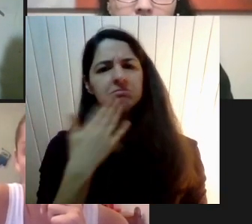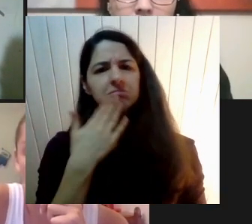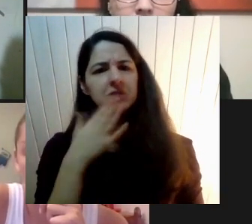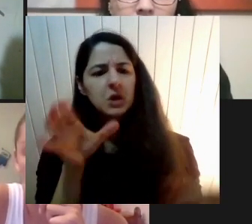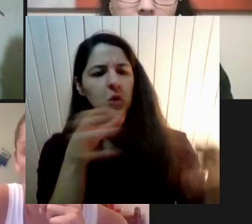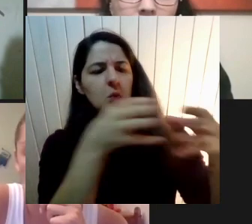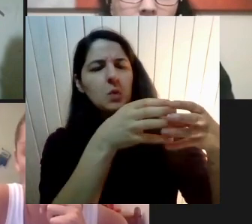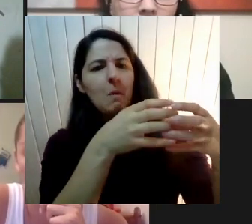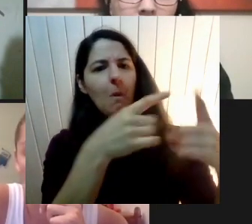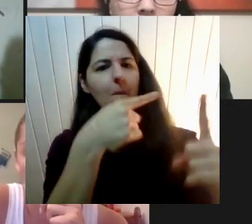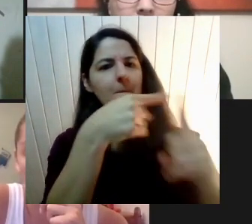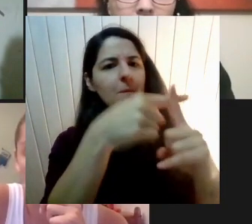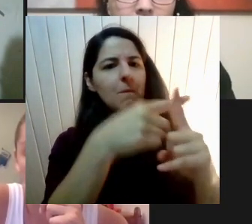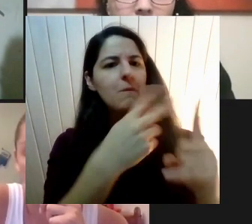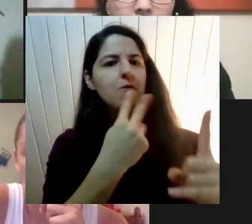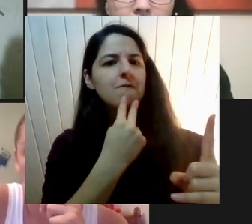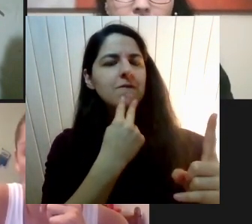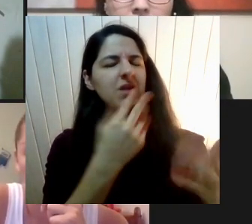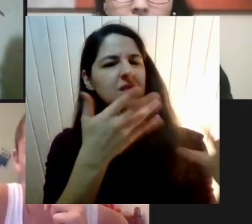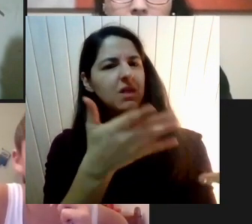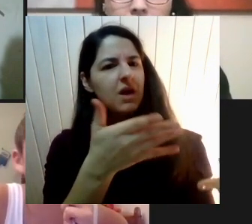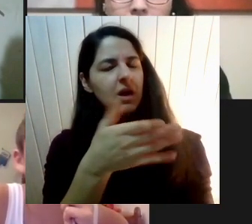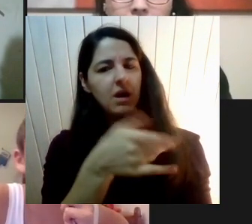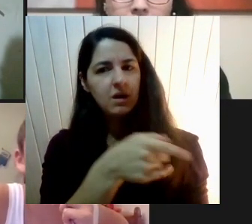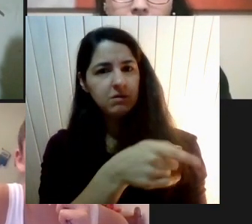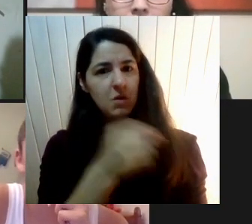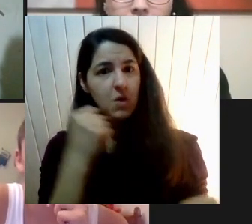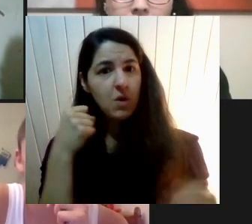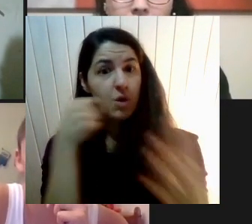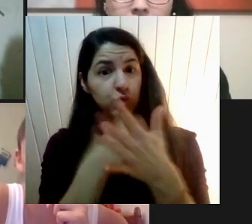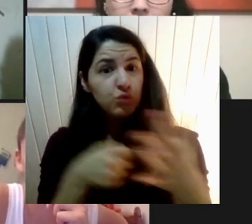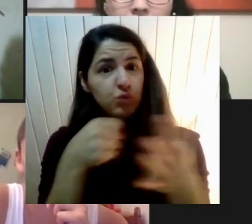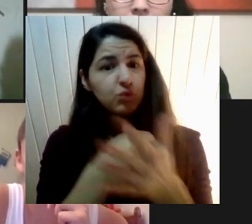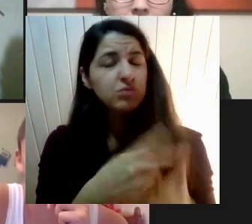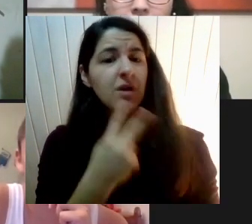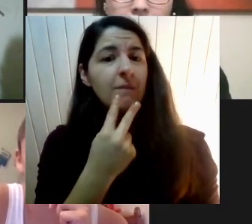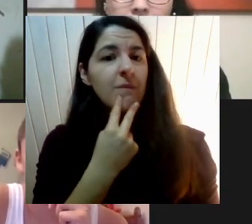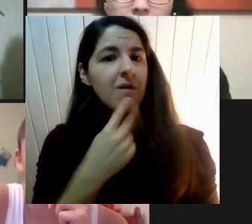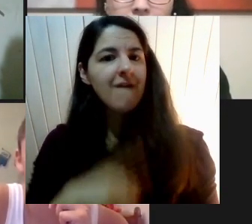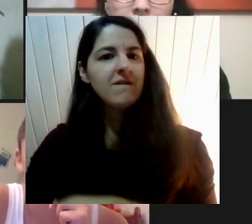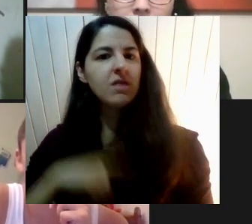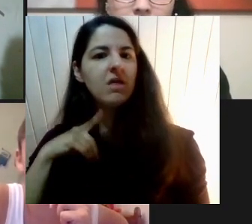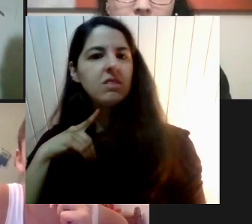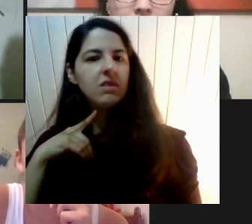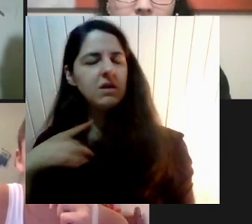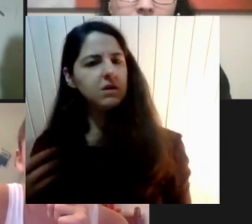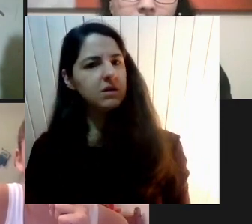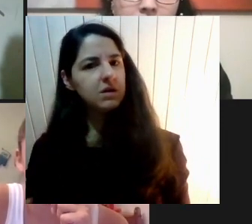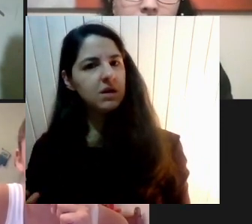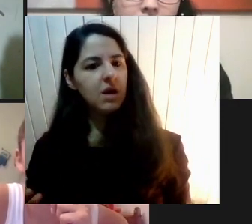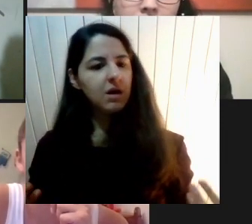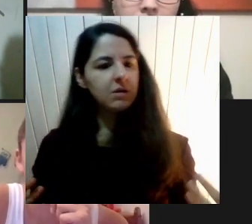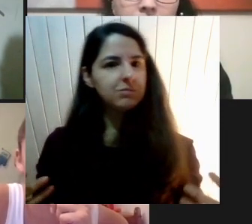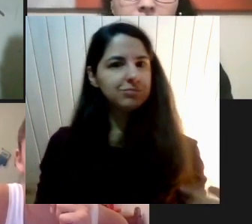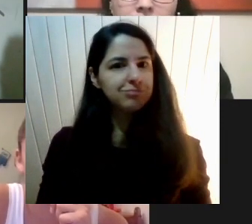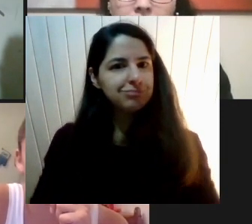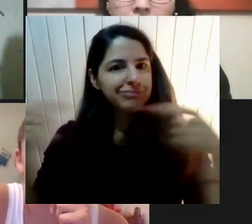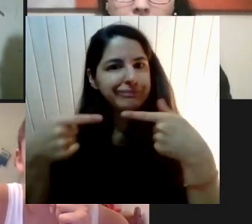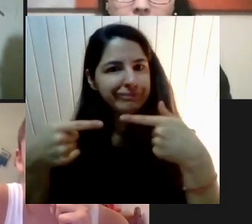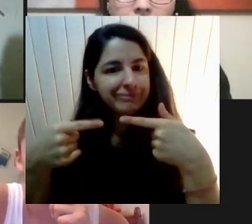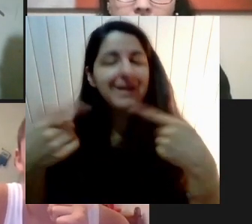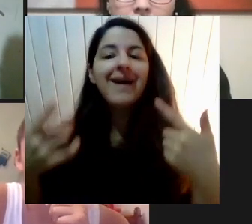vida Y en verdad La lucha por una vida digna Pareciera ser todo lo contrario A lo que manifiestan Los pro vida Y creo que ahí Hay algo